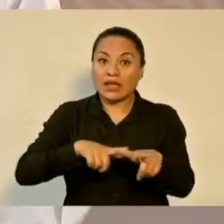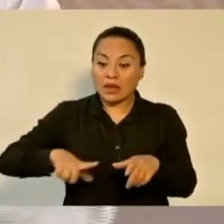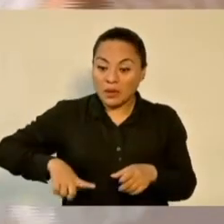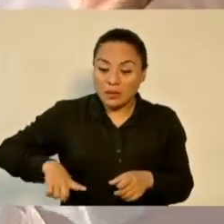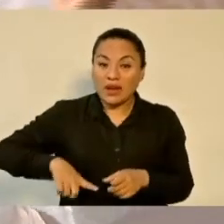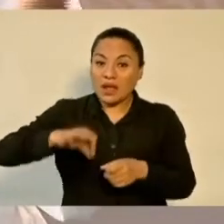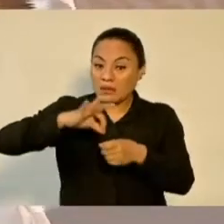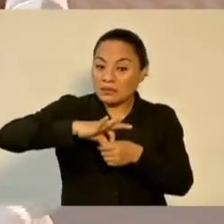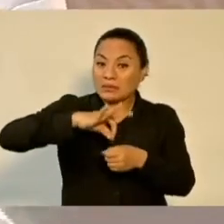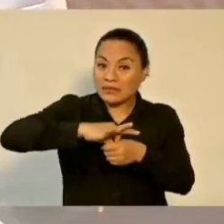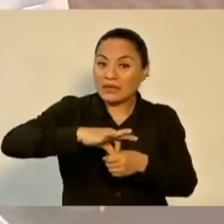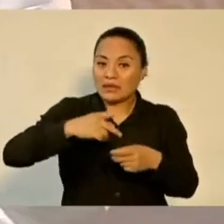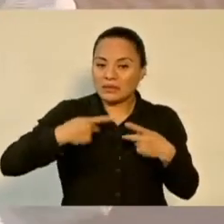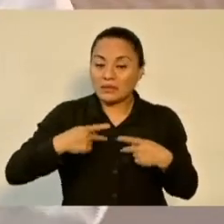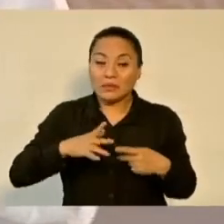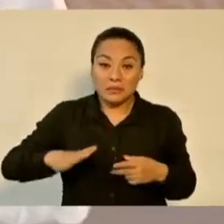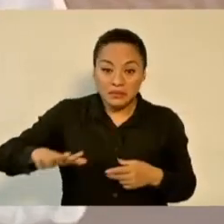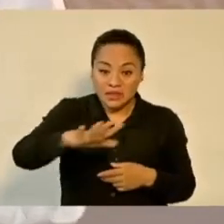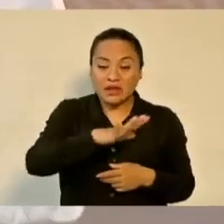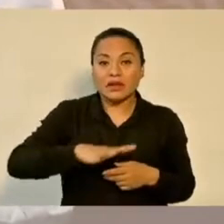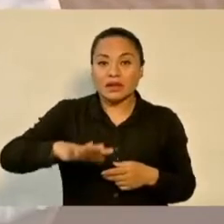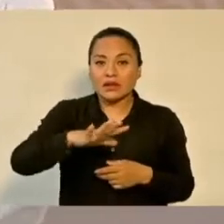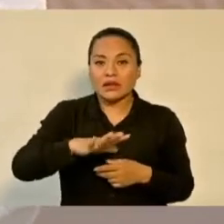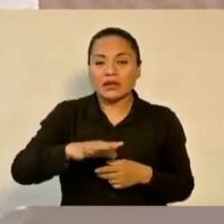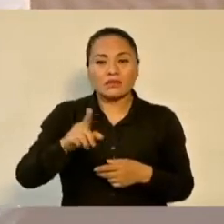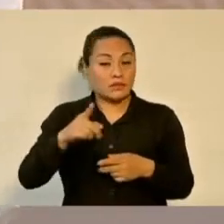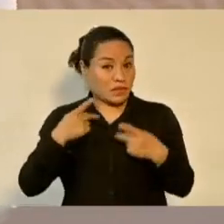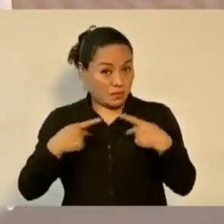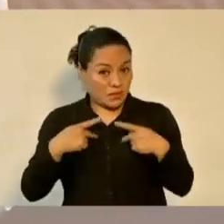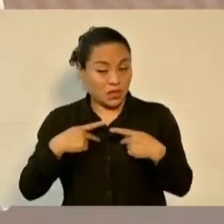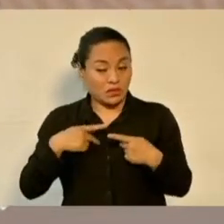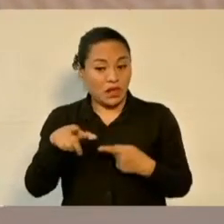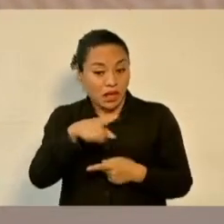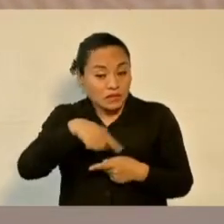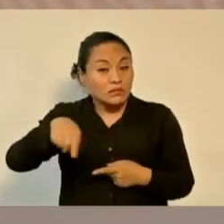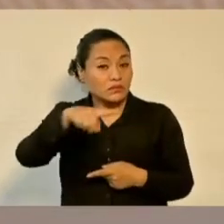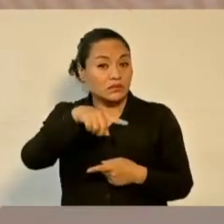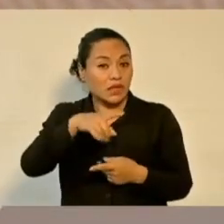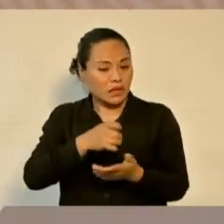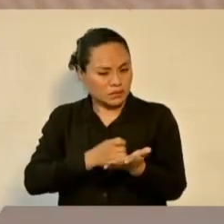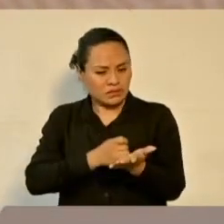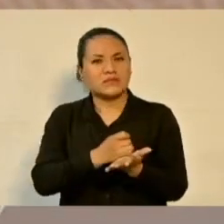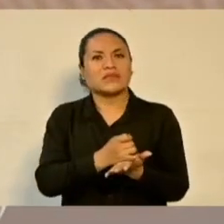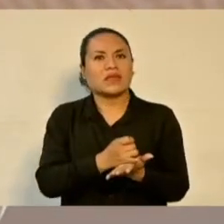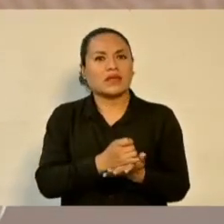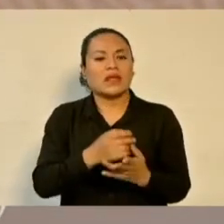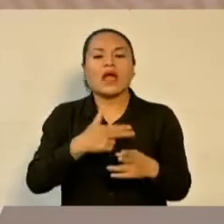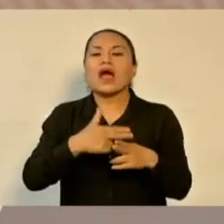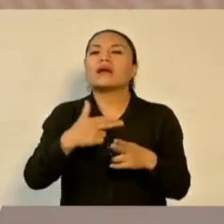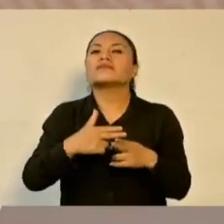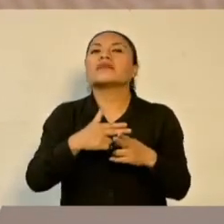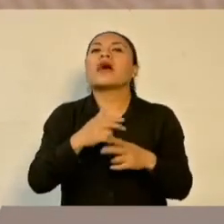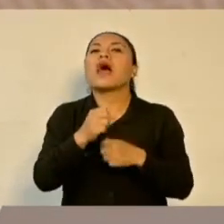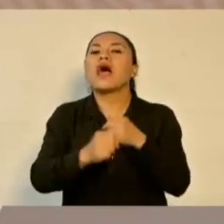Si el pueblo lo decide, voy a estar hasta el 24.